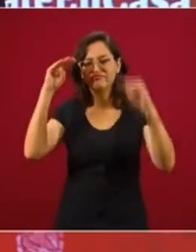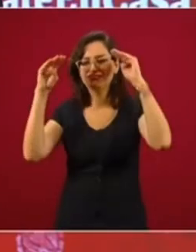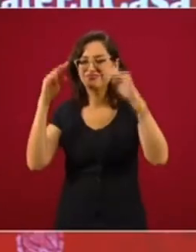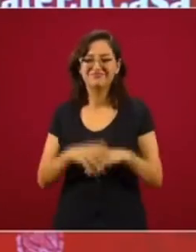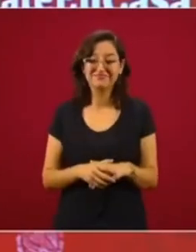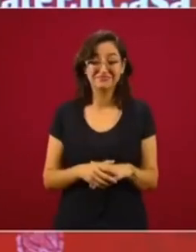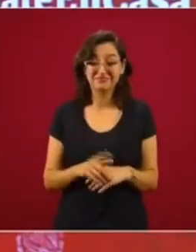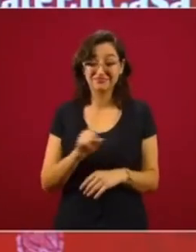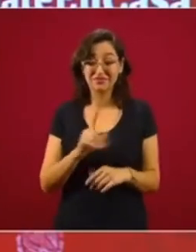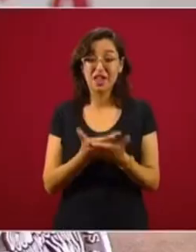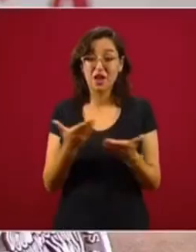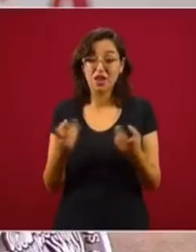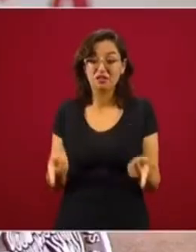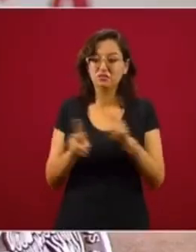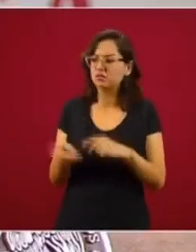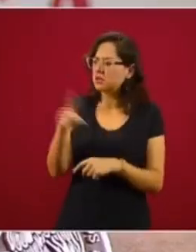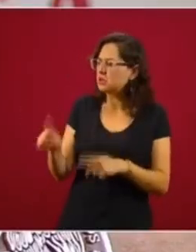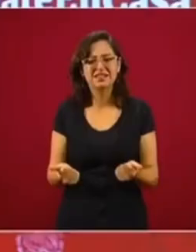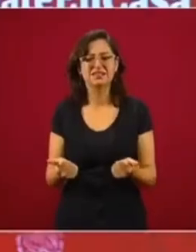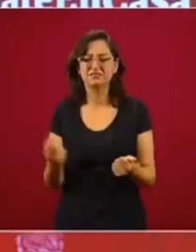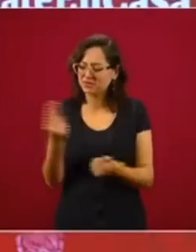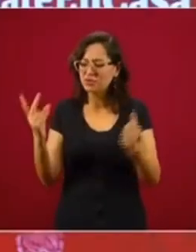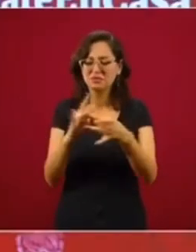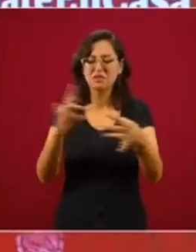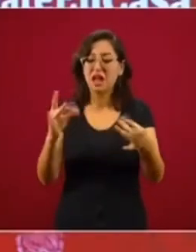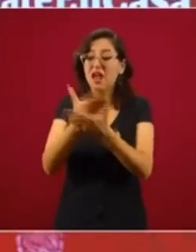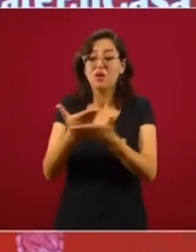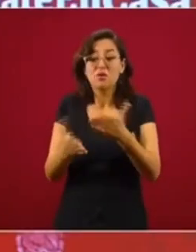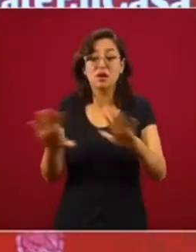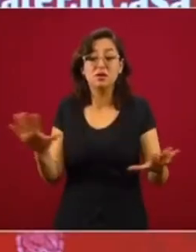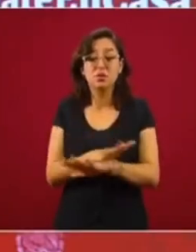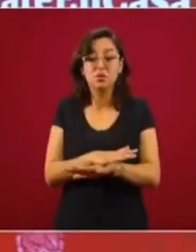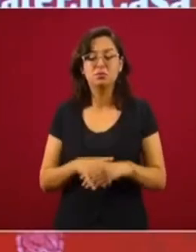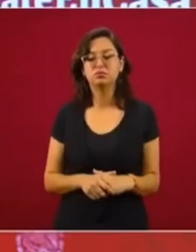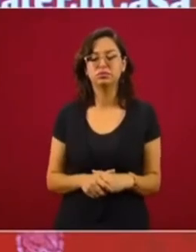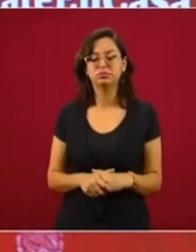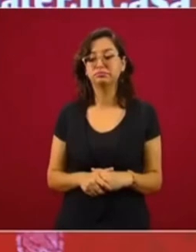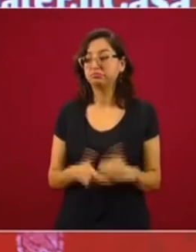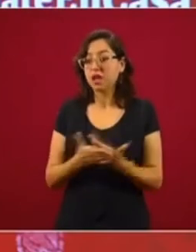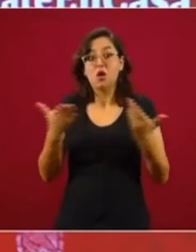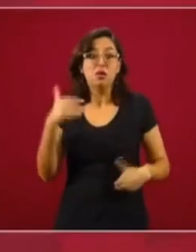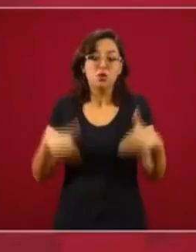ahora podríamos decir que haremos con los ricos. Entonces, ¿cuál es la inconformidad ahora?